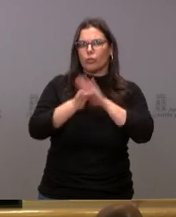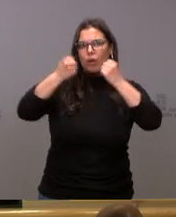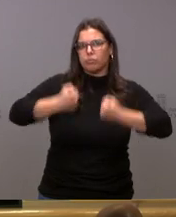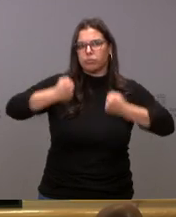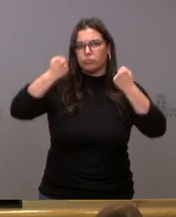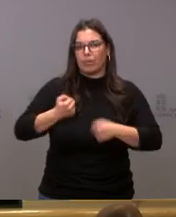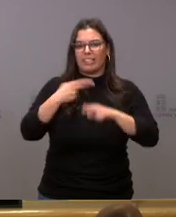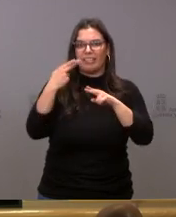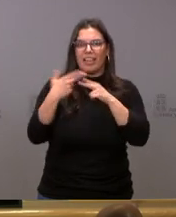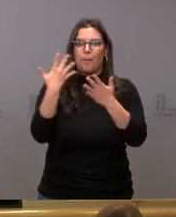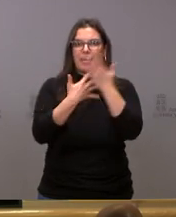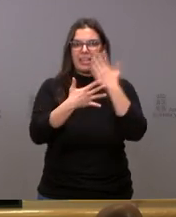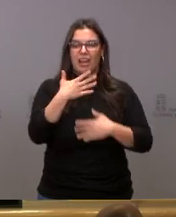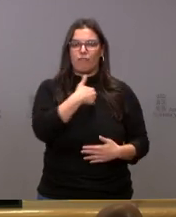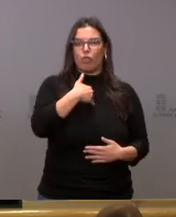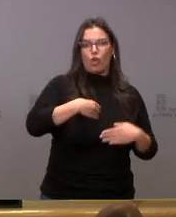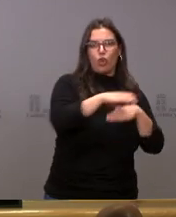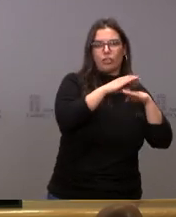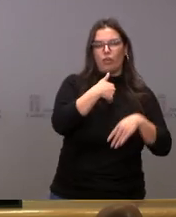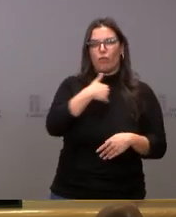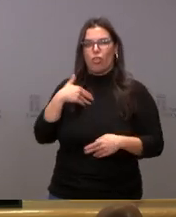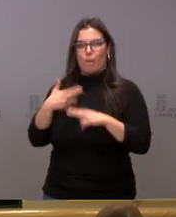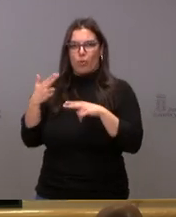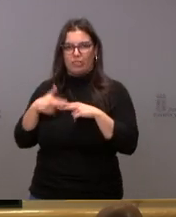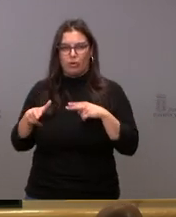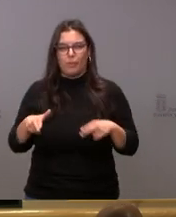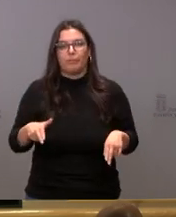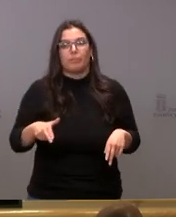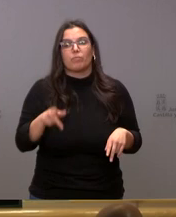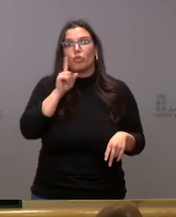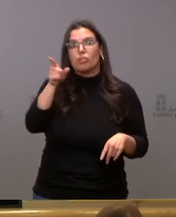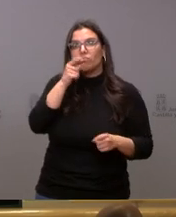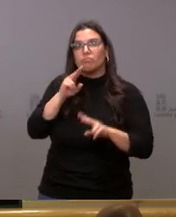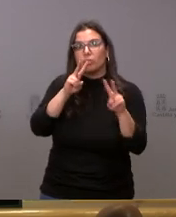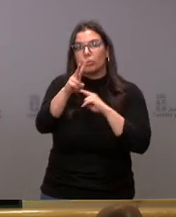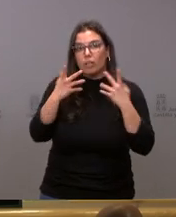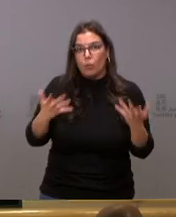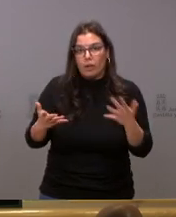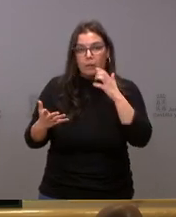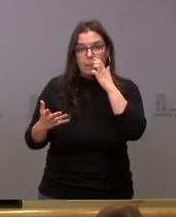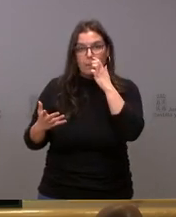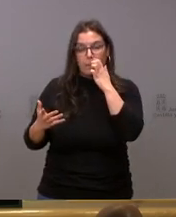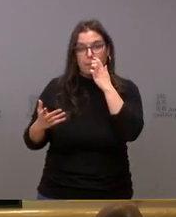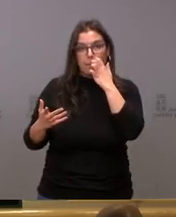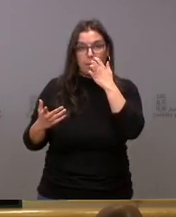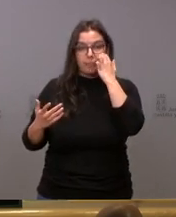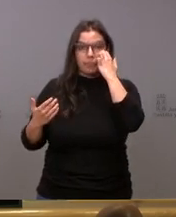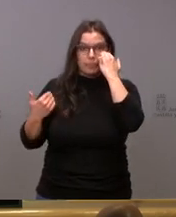actividades prohibidas. Me gustaría saber qué es lo que tiene que decir el consejero y no sé si ya esta es un